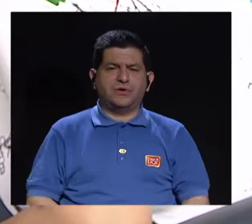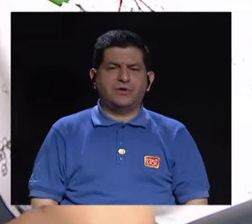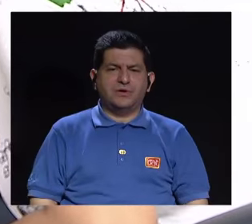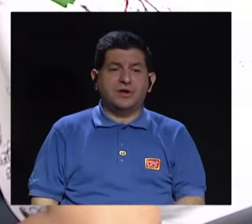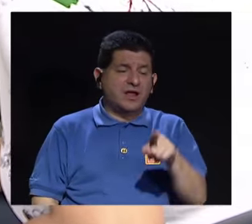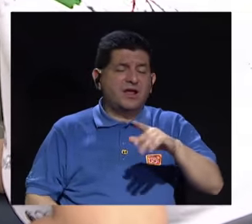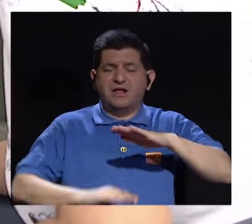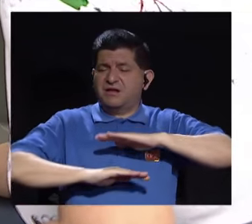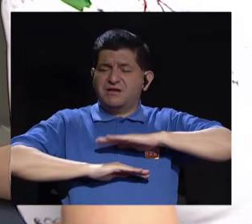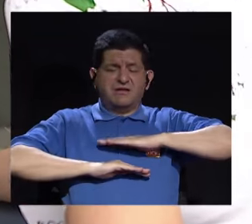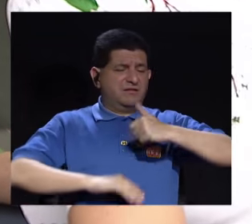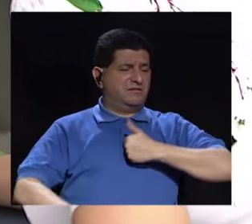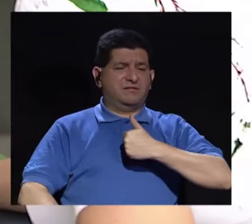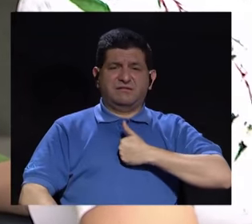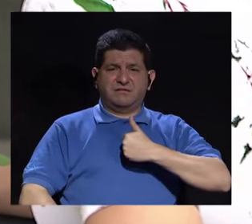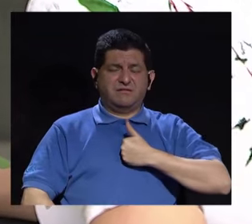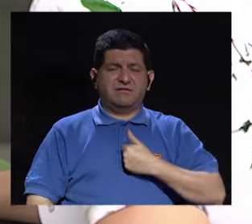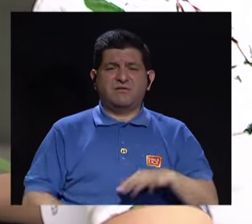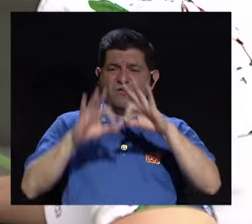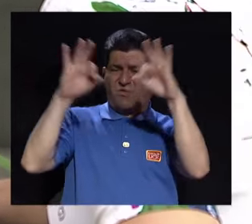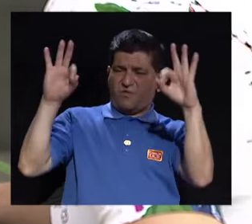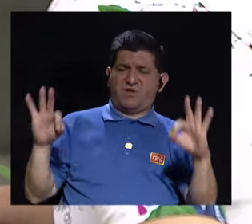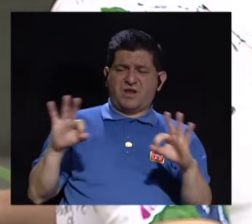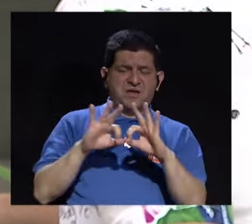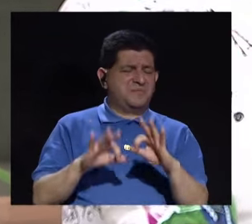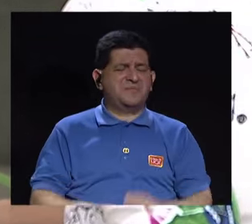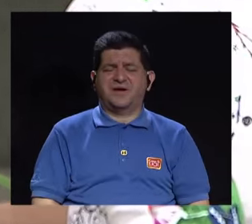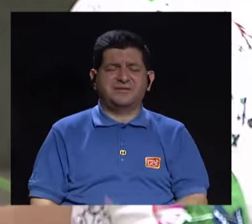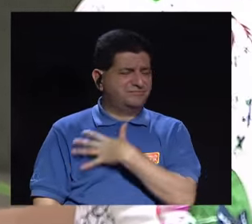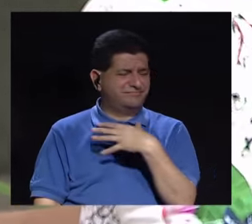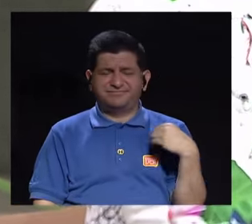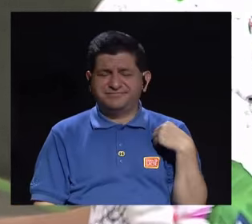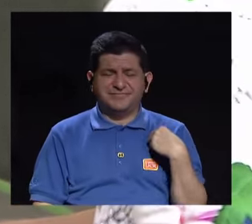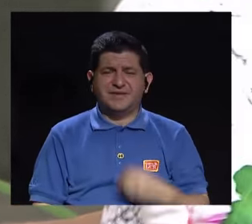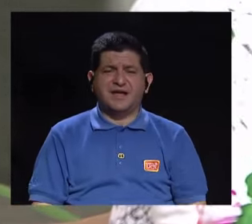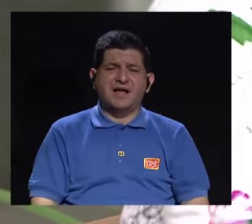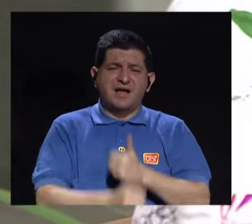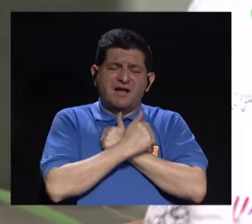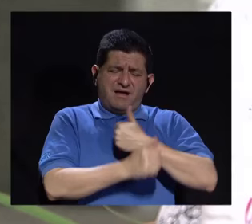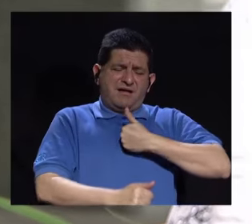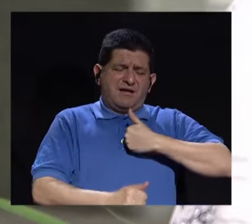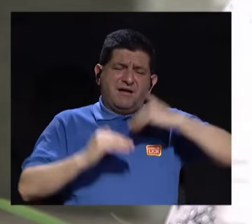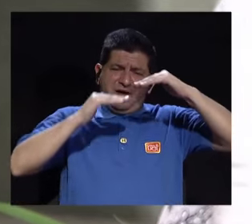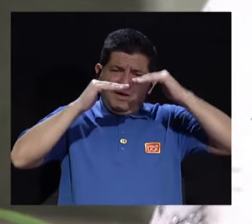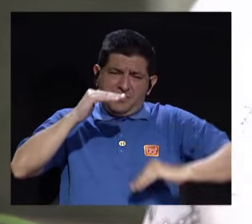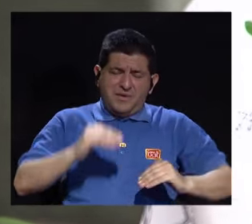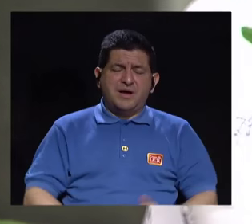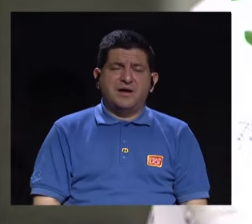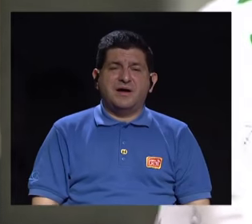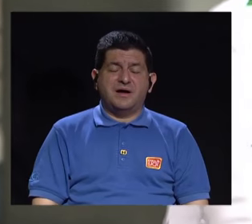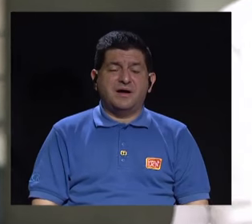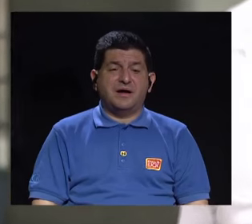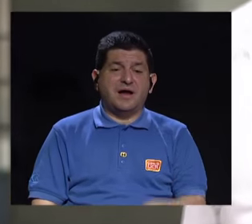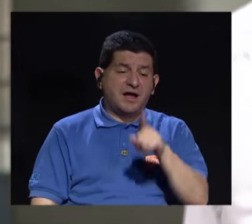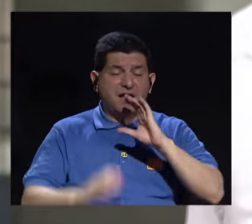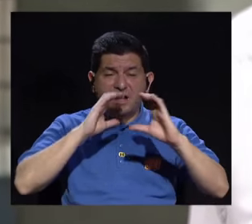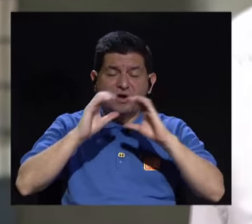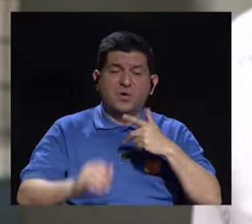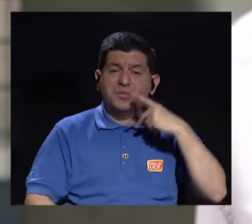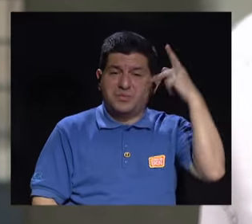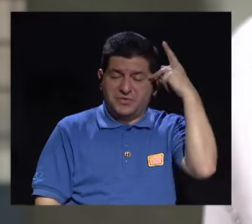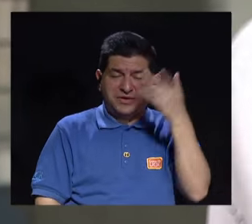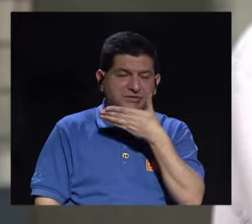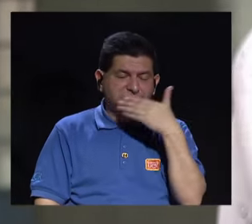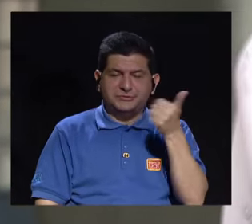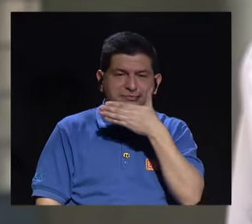su vida se desmorona, está insatisfecho consigo mismo, con su imagen, tiene la autoestima baja. A veces la comunicación con los padres no es la mejor.